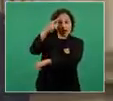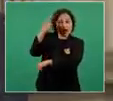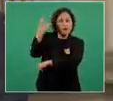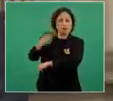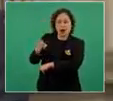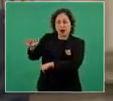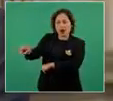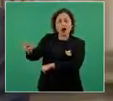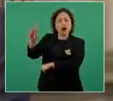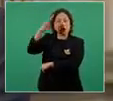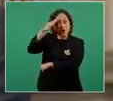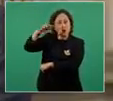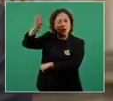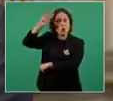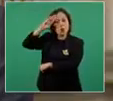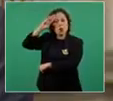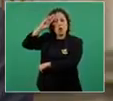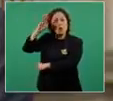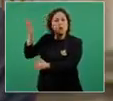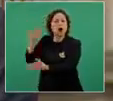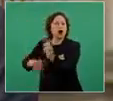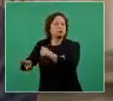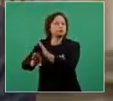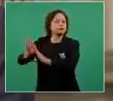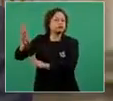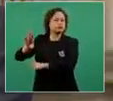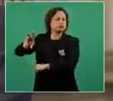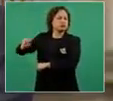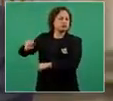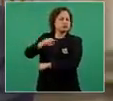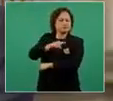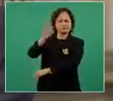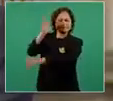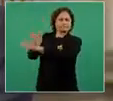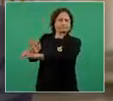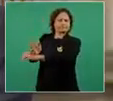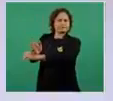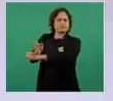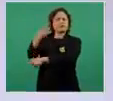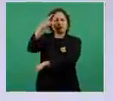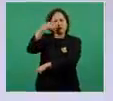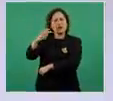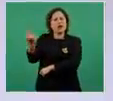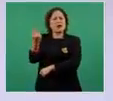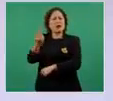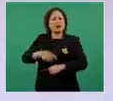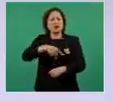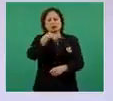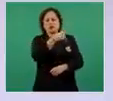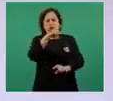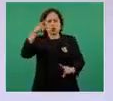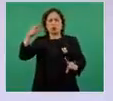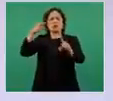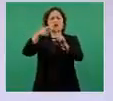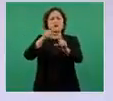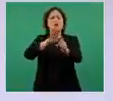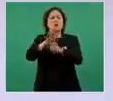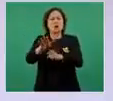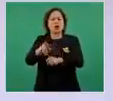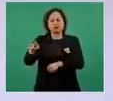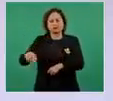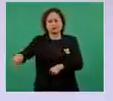Cuba con el propósito de que este, obligado por la necesidad,